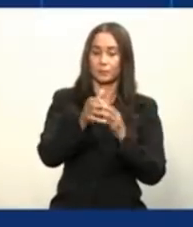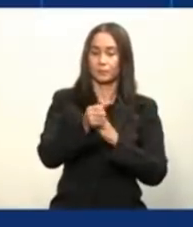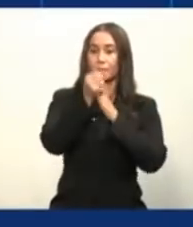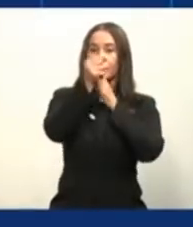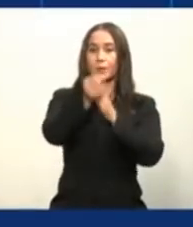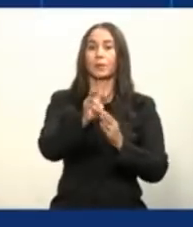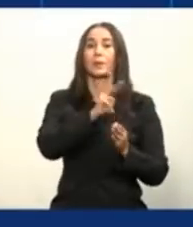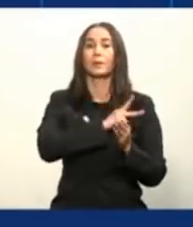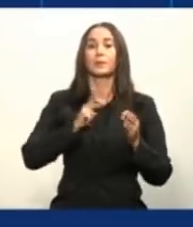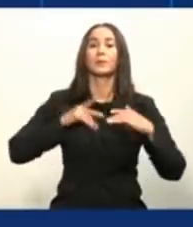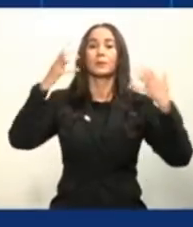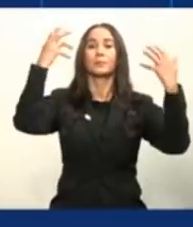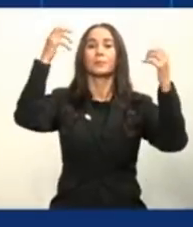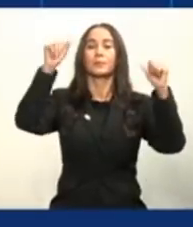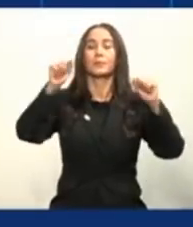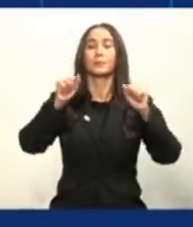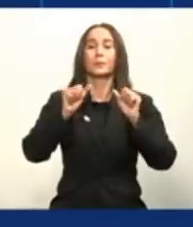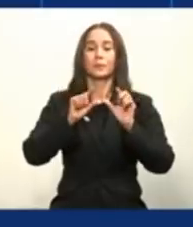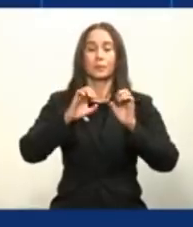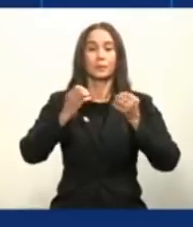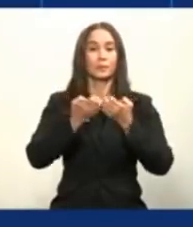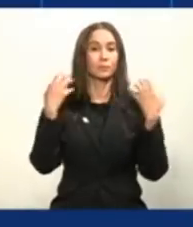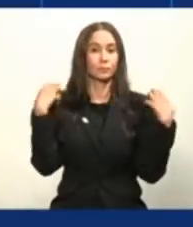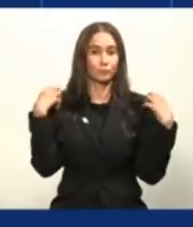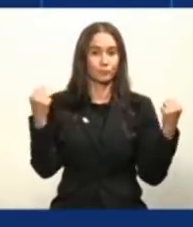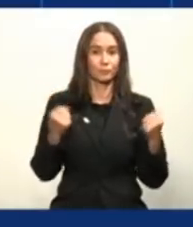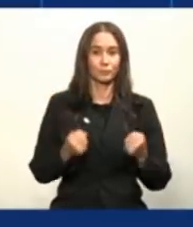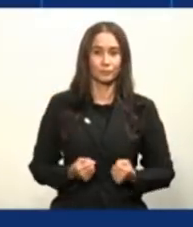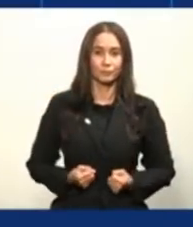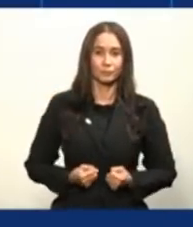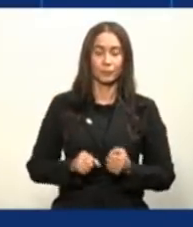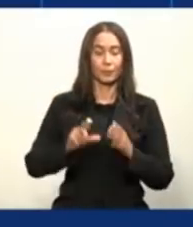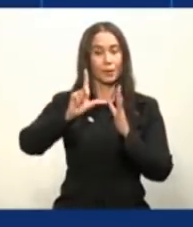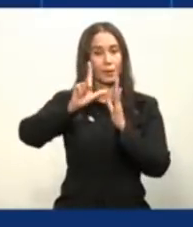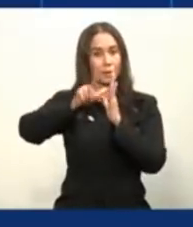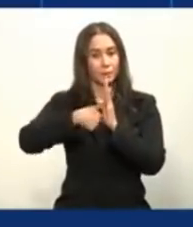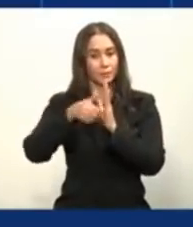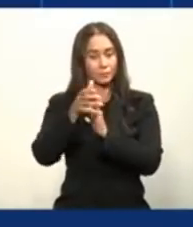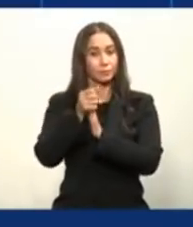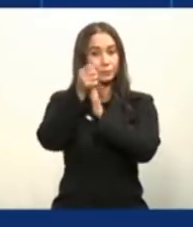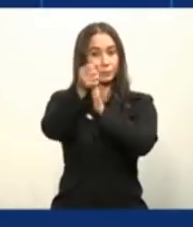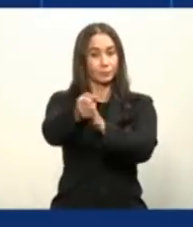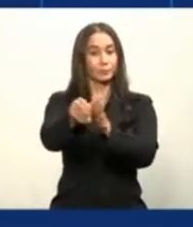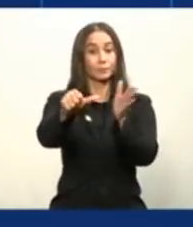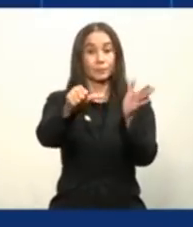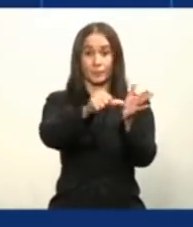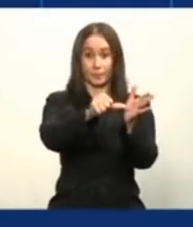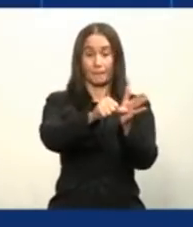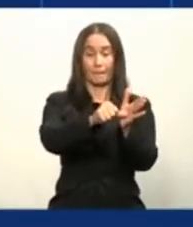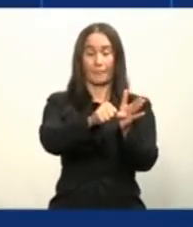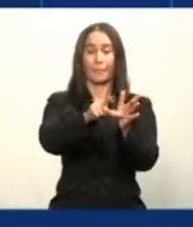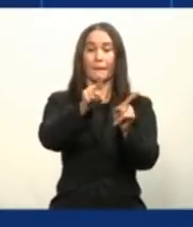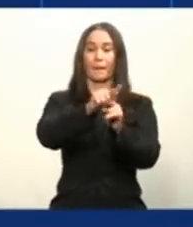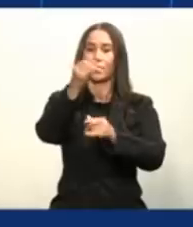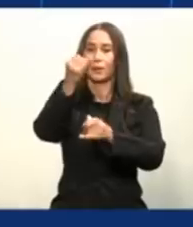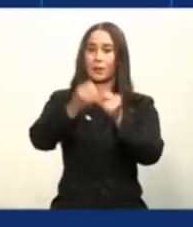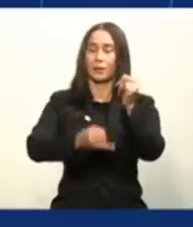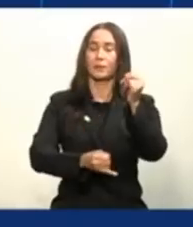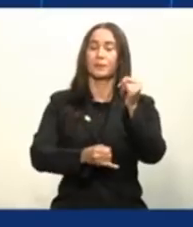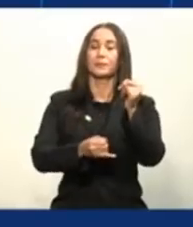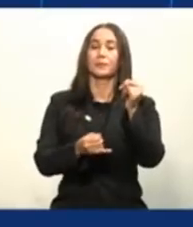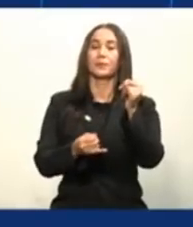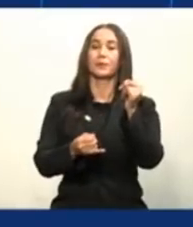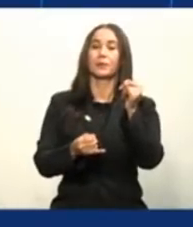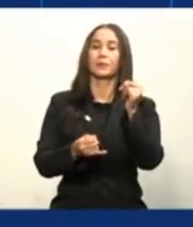Vicepresidencia, que es el Gabinete de Salud. Luego está la Coordinación Central y, finalmente, entonces,